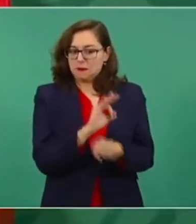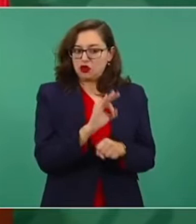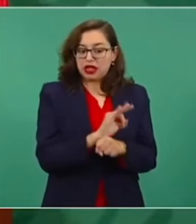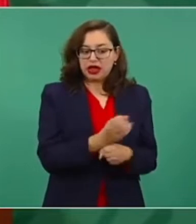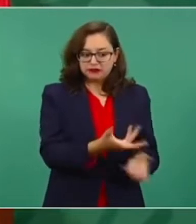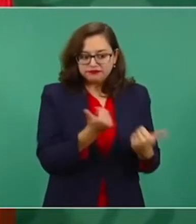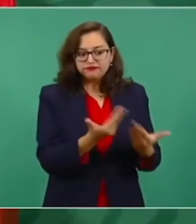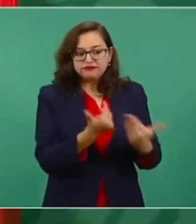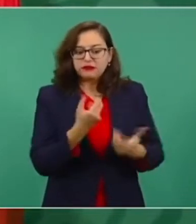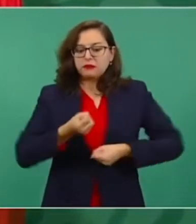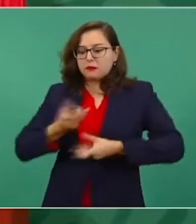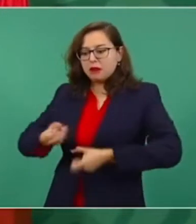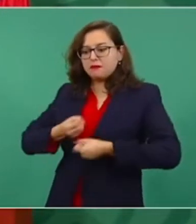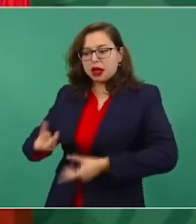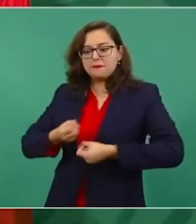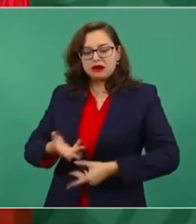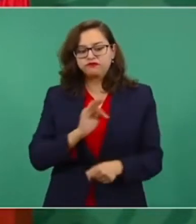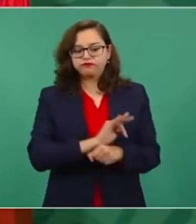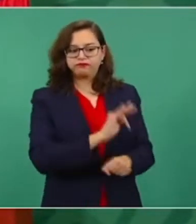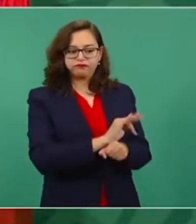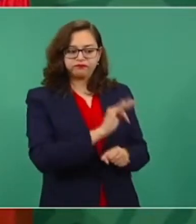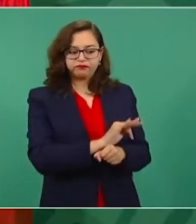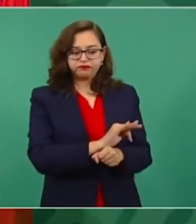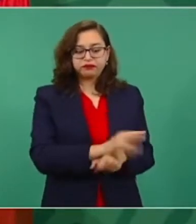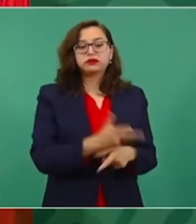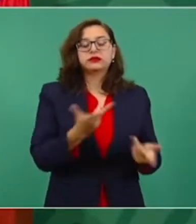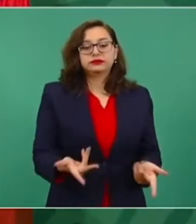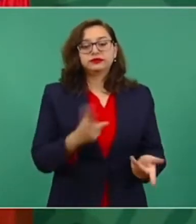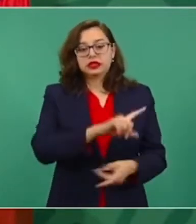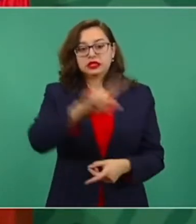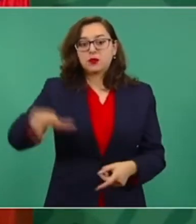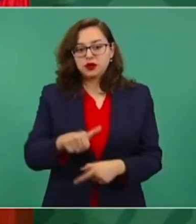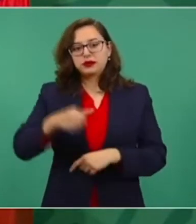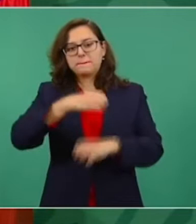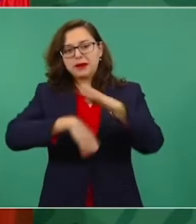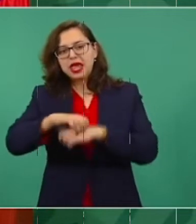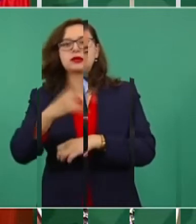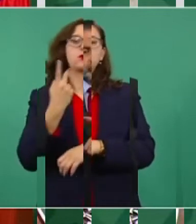haya testigos protegidos, les llaman en Estados Unidos.